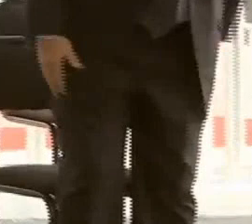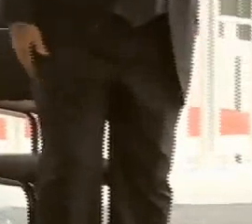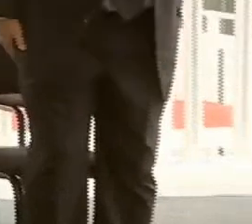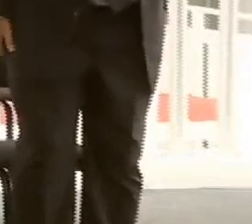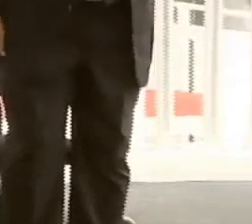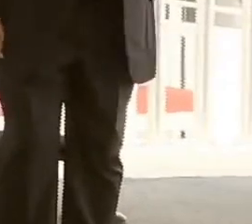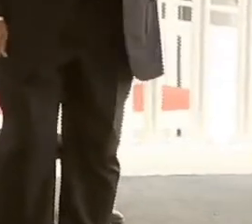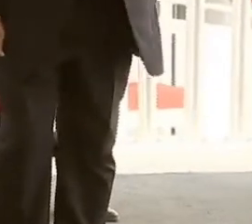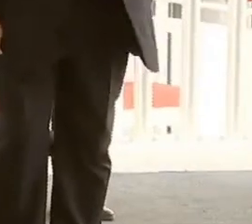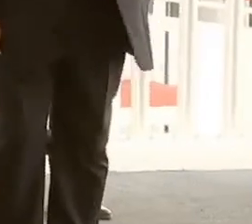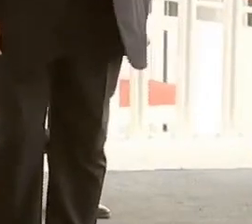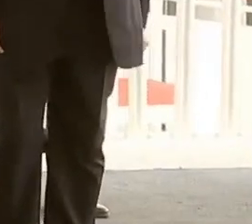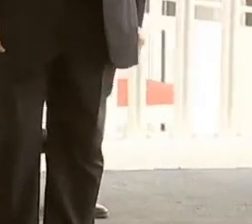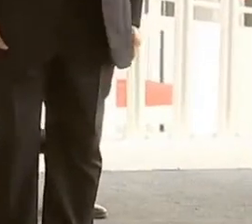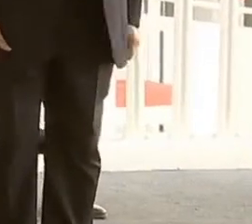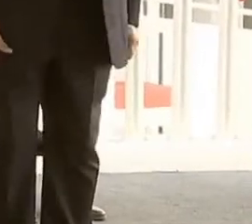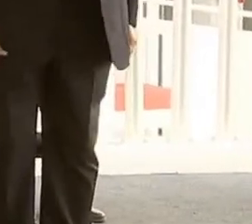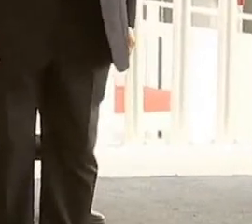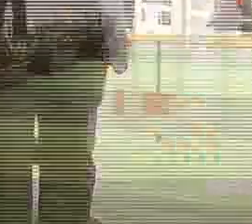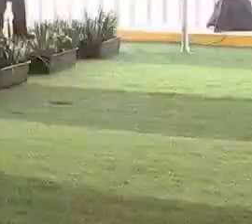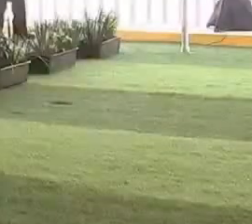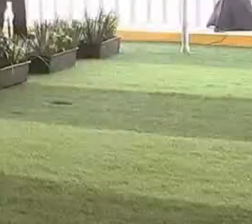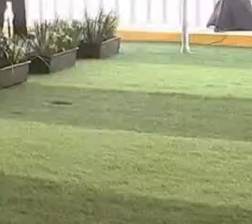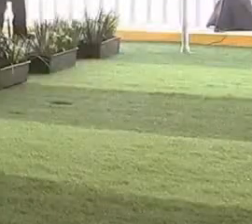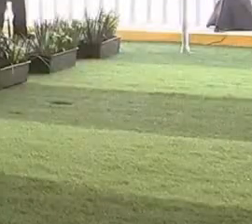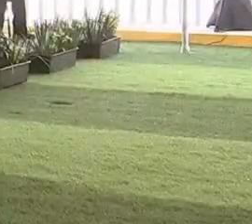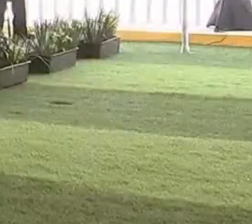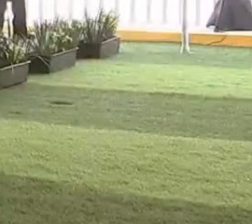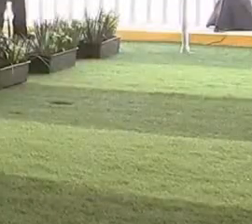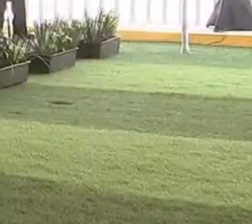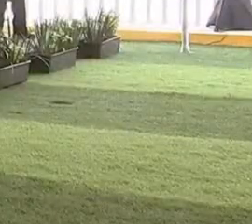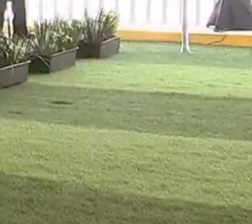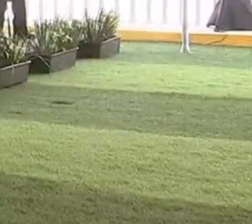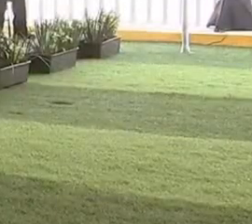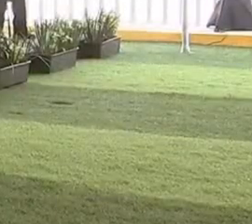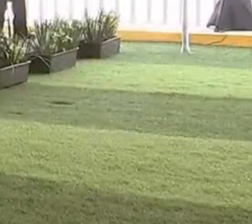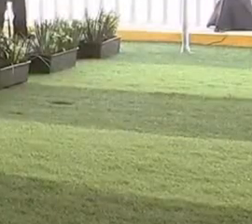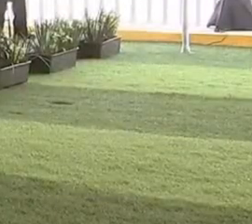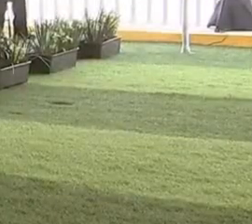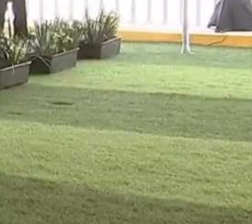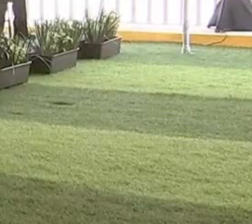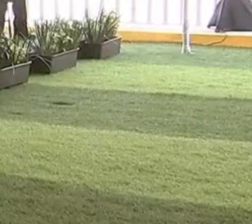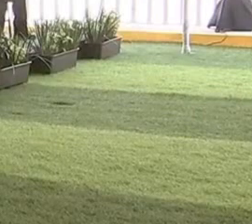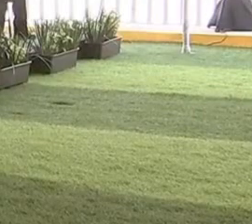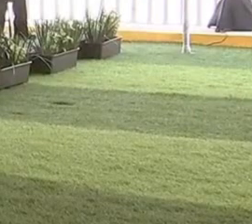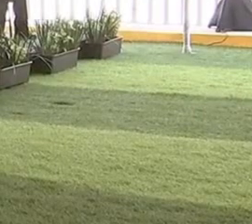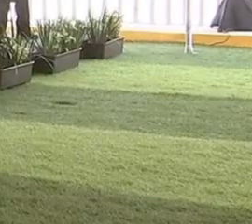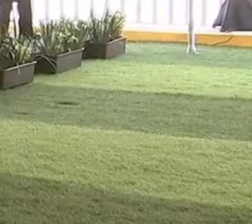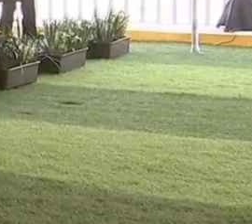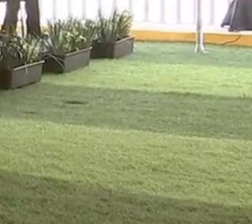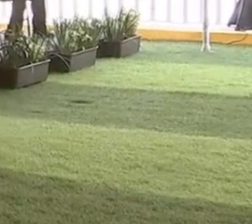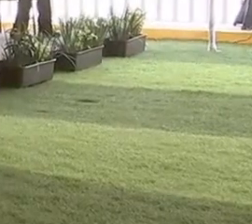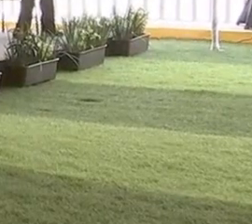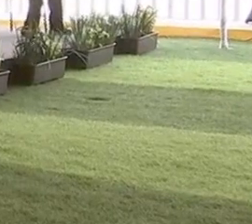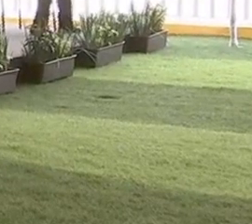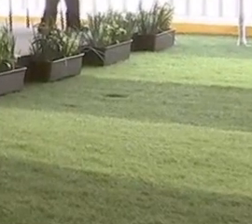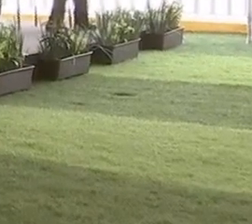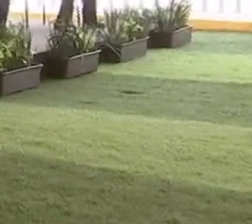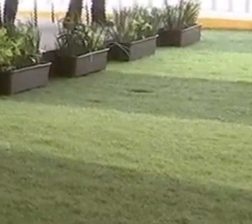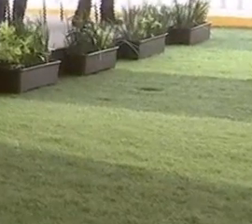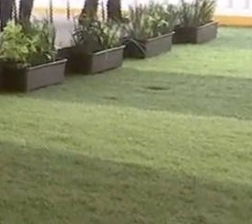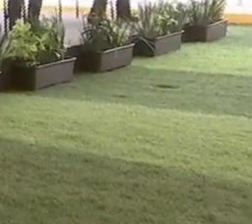Escuchemos el mensaje que dirige el licenciado Andrés Manuel López Obrador, presidente constitucional de los Estados Unidos